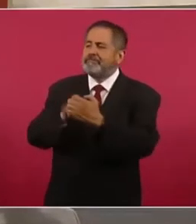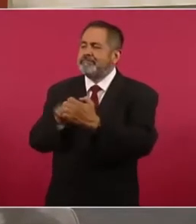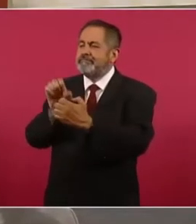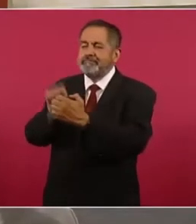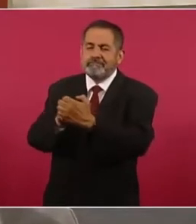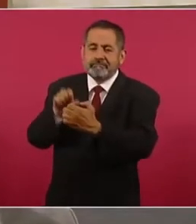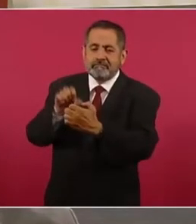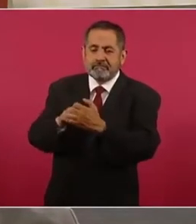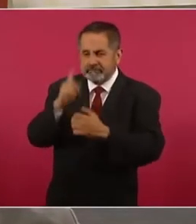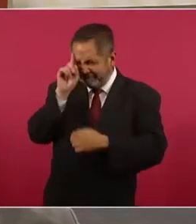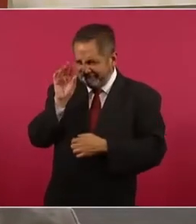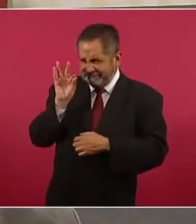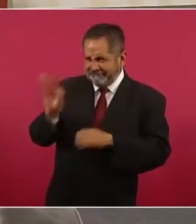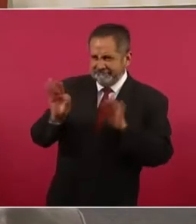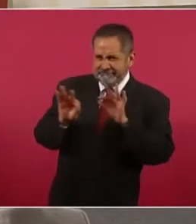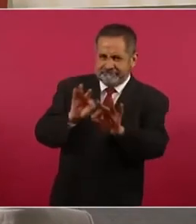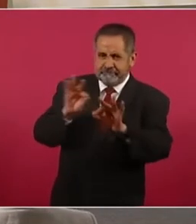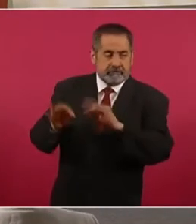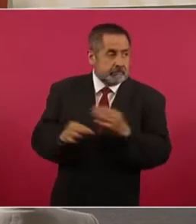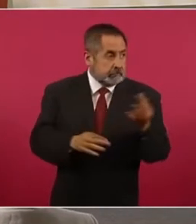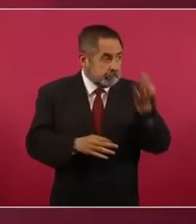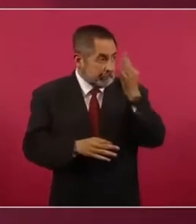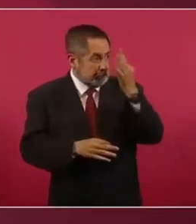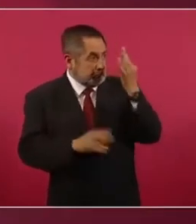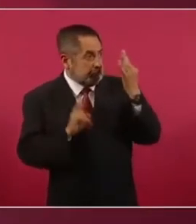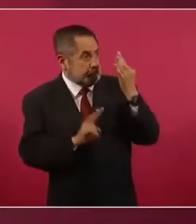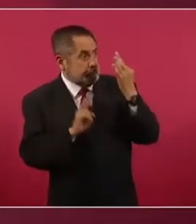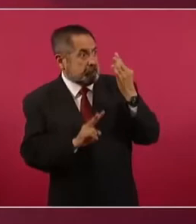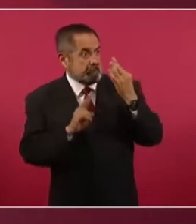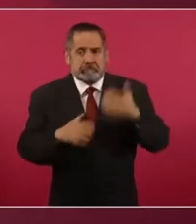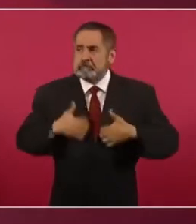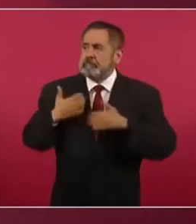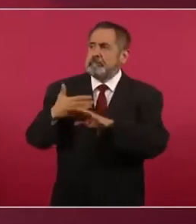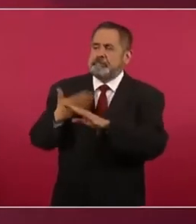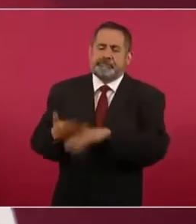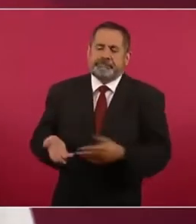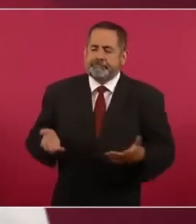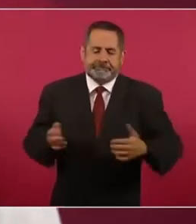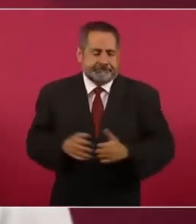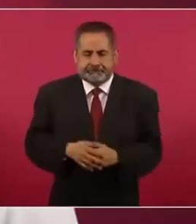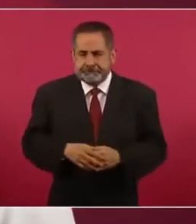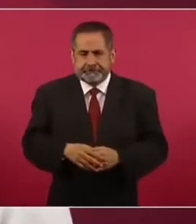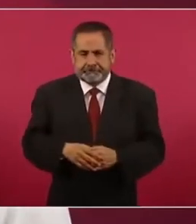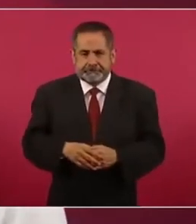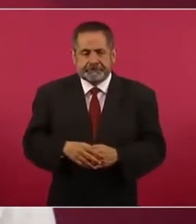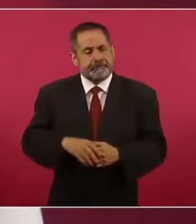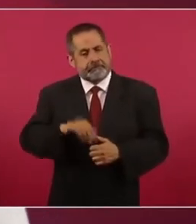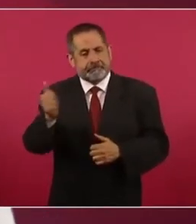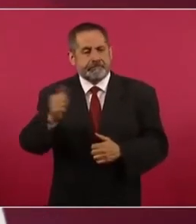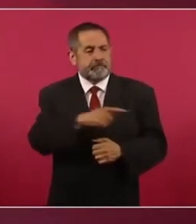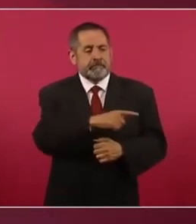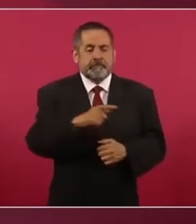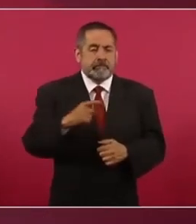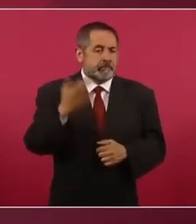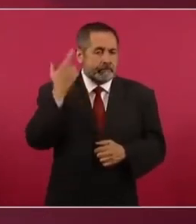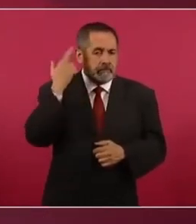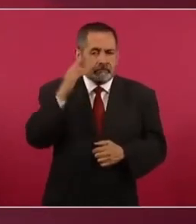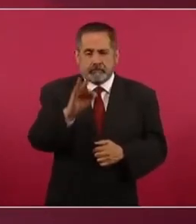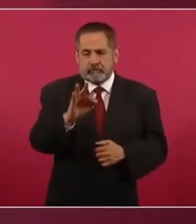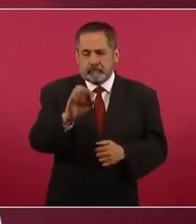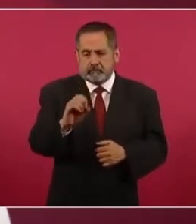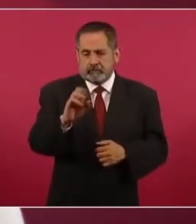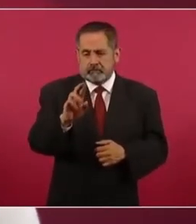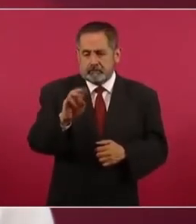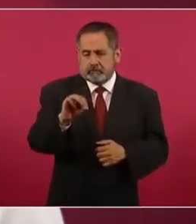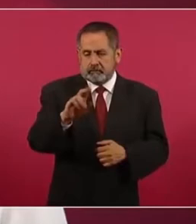ánima adversión en la gente. Después de este medio, Radio Fórmula y otros medios, se dedicaron a